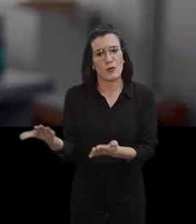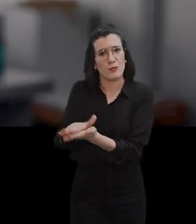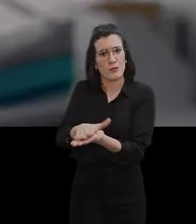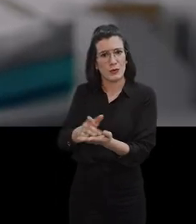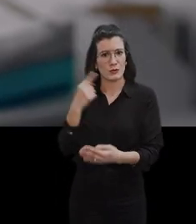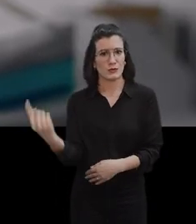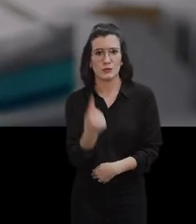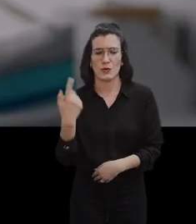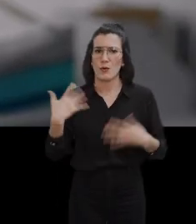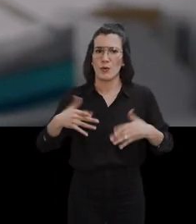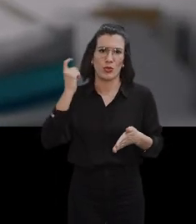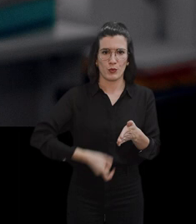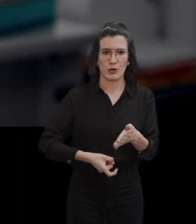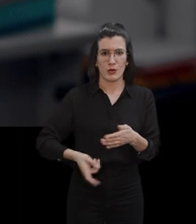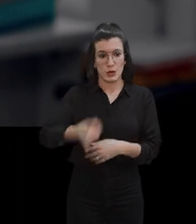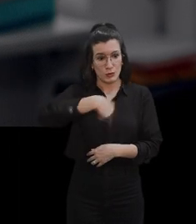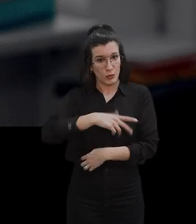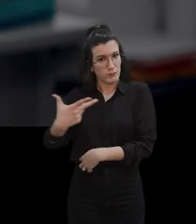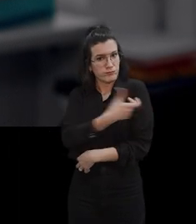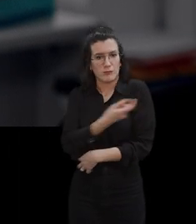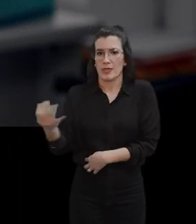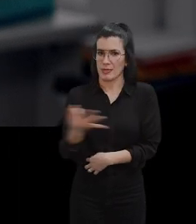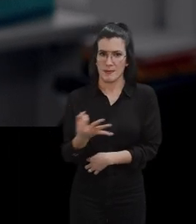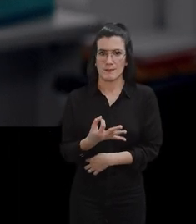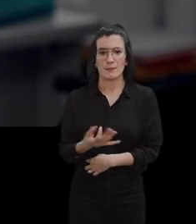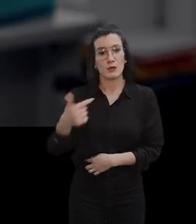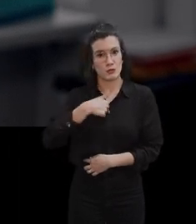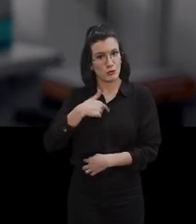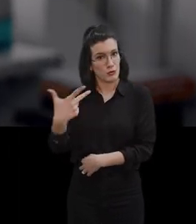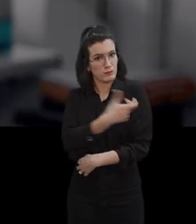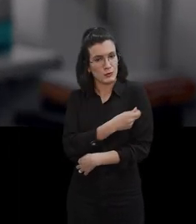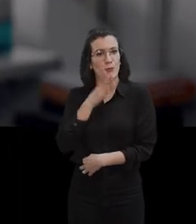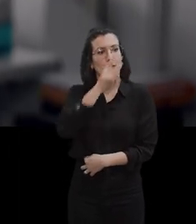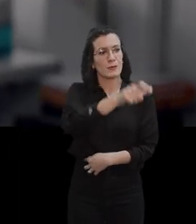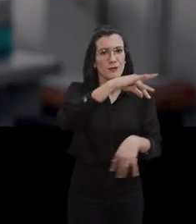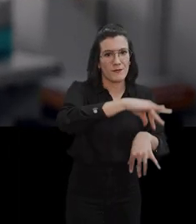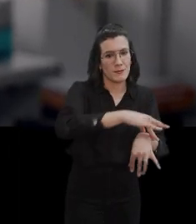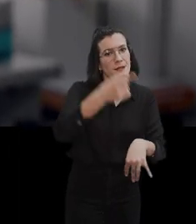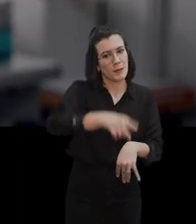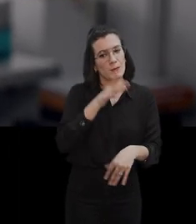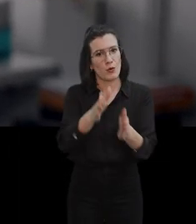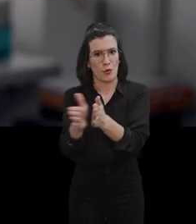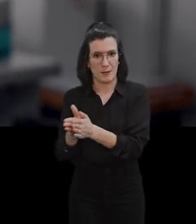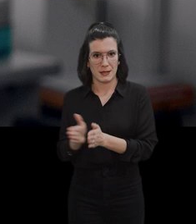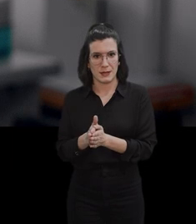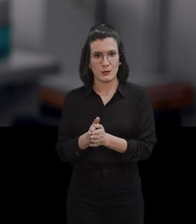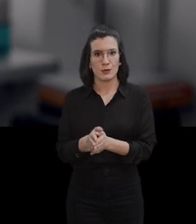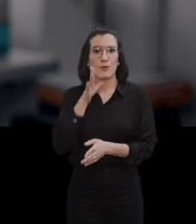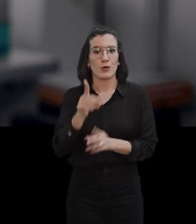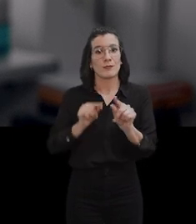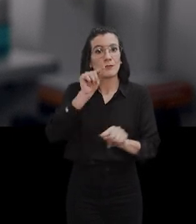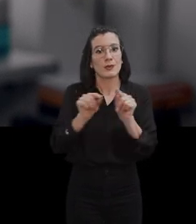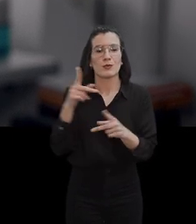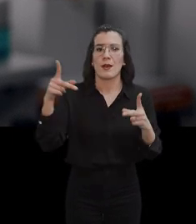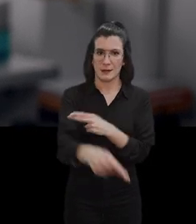muriéndose solos. Muy duro. Nos tendríamos que vacunar todos en cuanto nos toque. Me vacunó por mis pacientes y por mis compañeros,